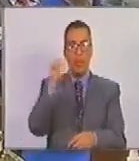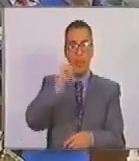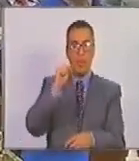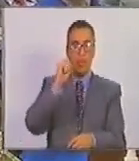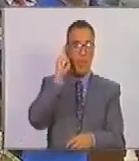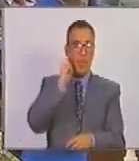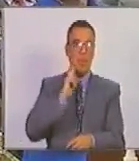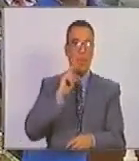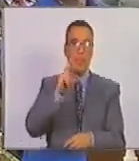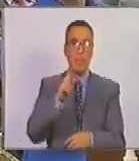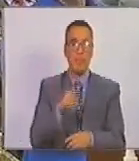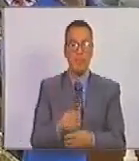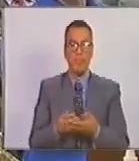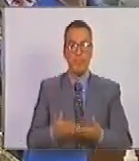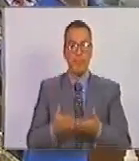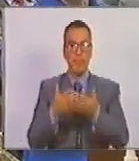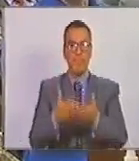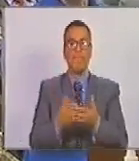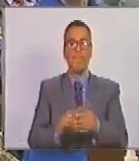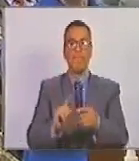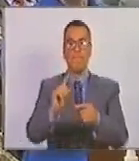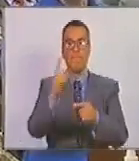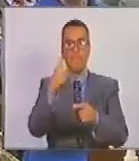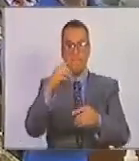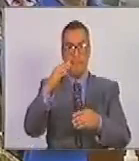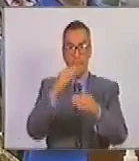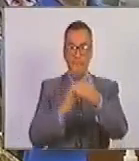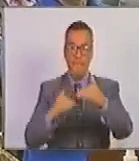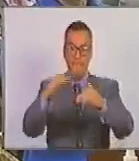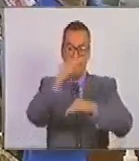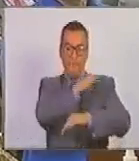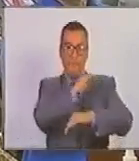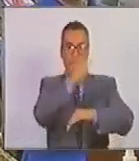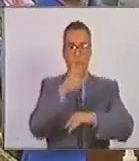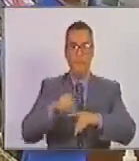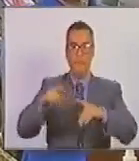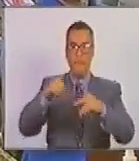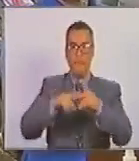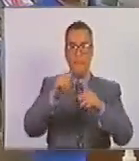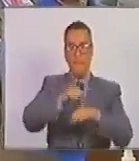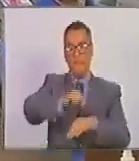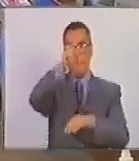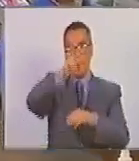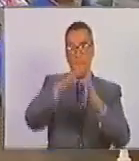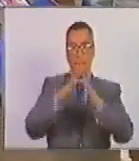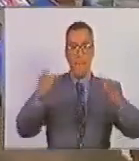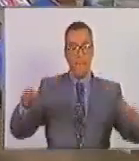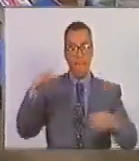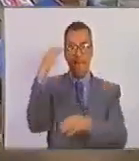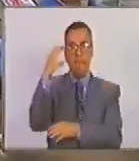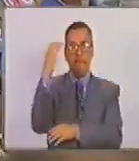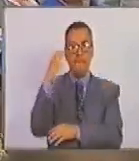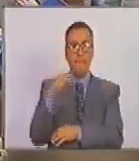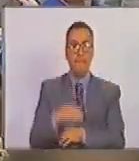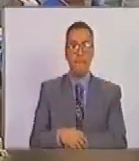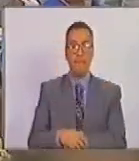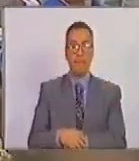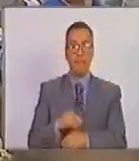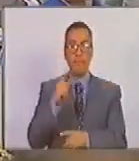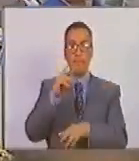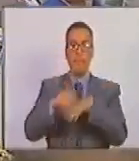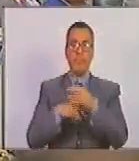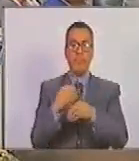Simón Bolívar de ser el primer jefe supremo del Distrito Sur de la Gran Colombia y por ende se